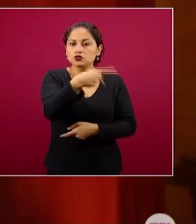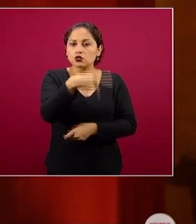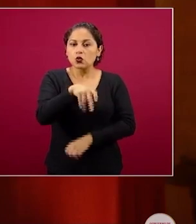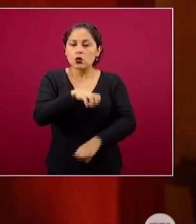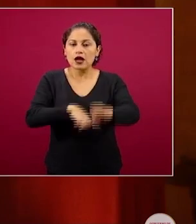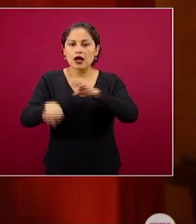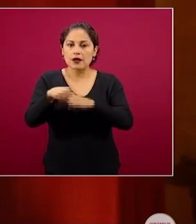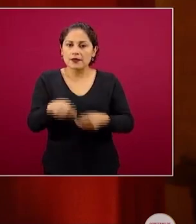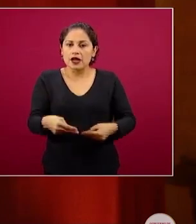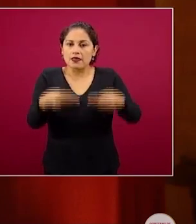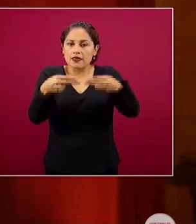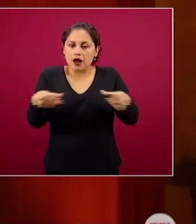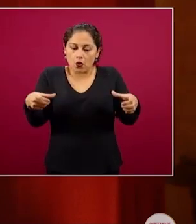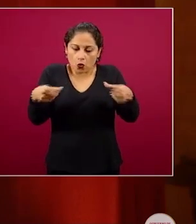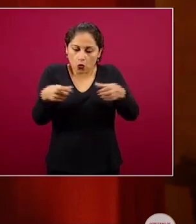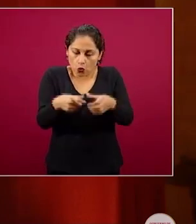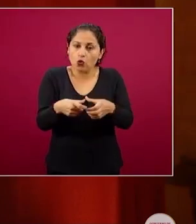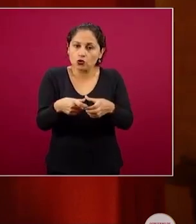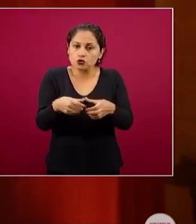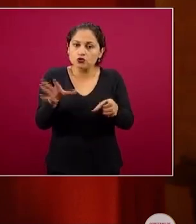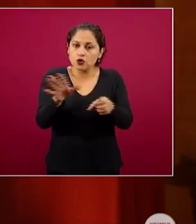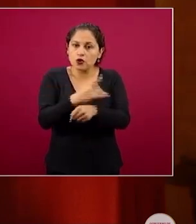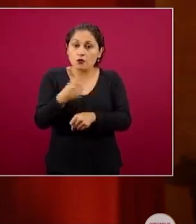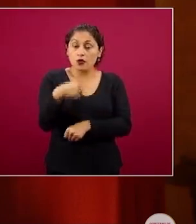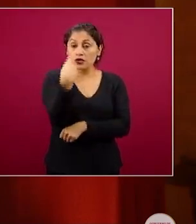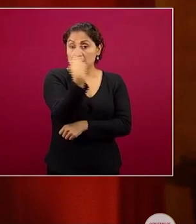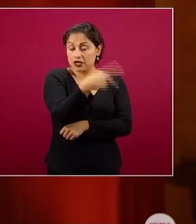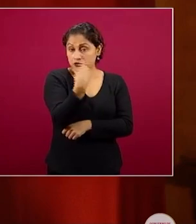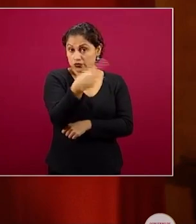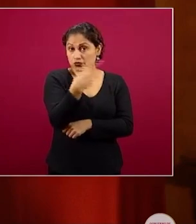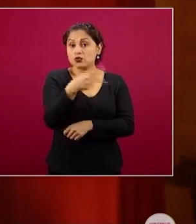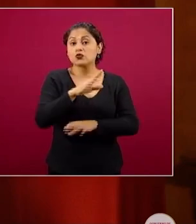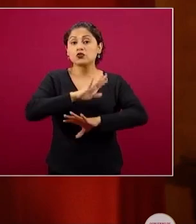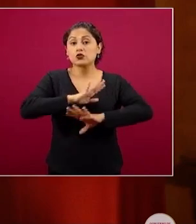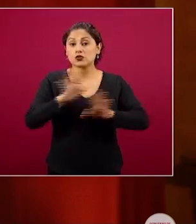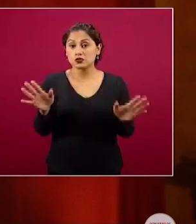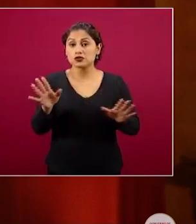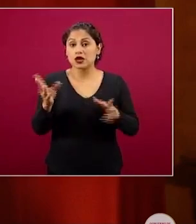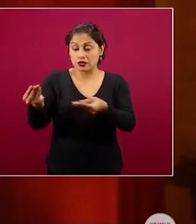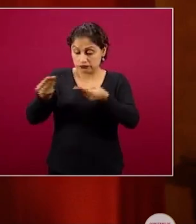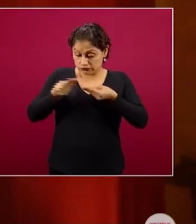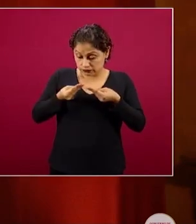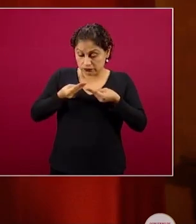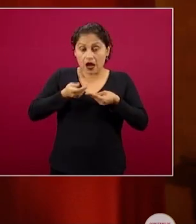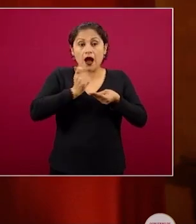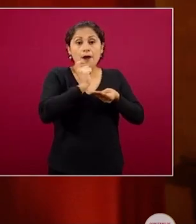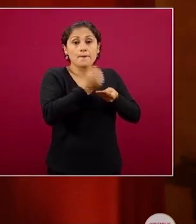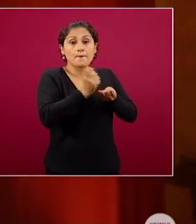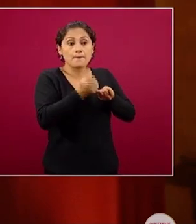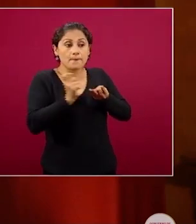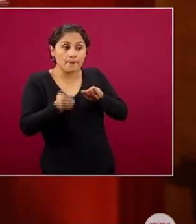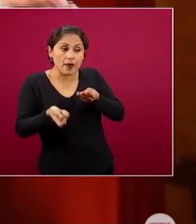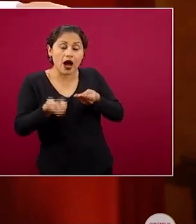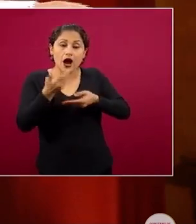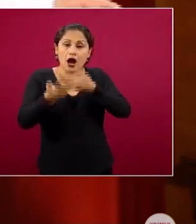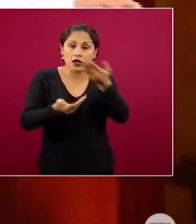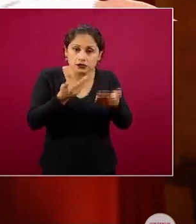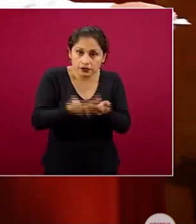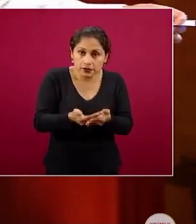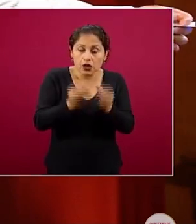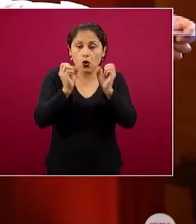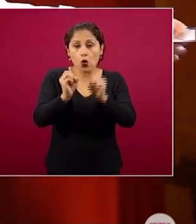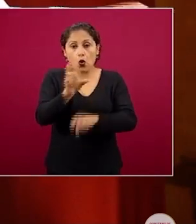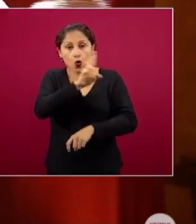escala, porque lo que ellos reciben lo terminan como lo han manifestado, pagando algún servicio, alguna renta, la